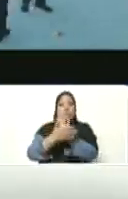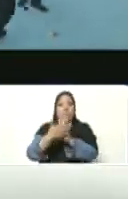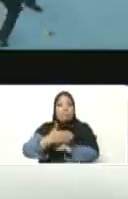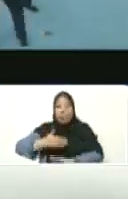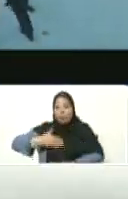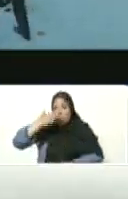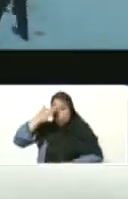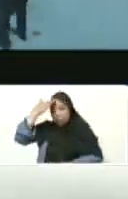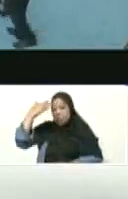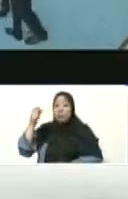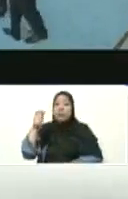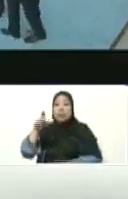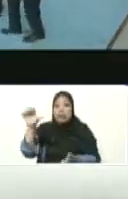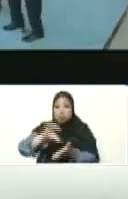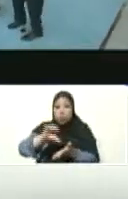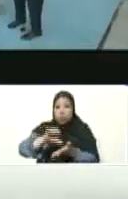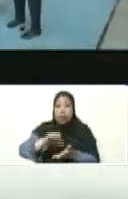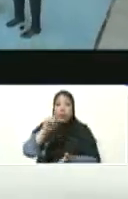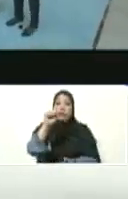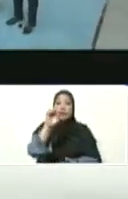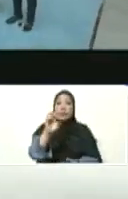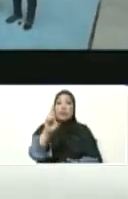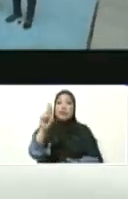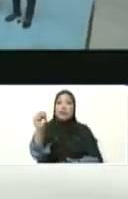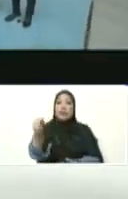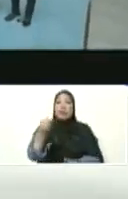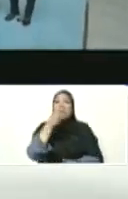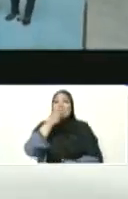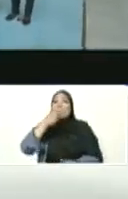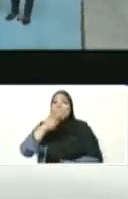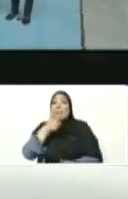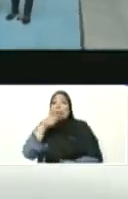más bella y más limpia y más segura que Nueva York.